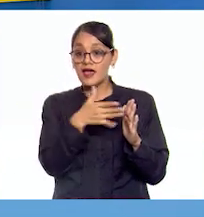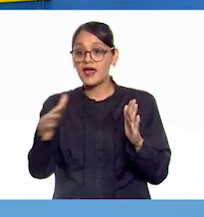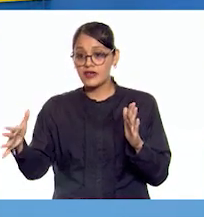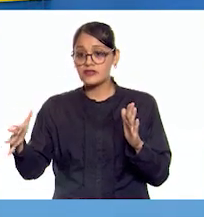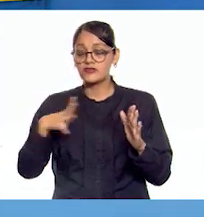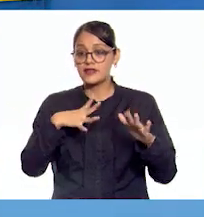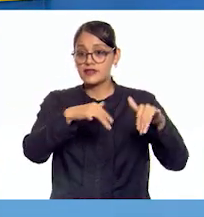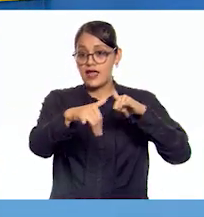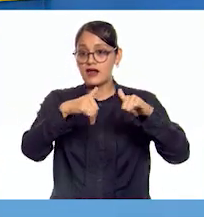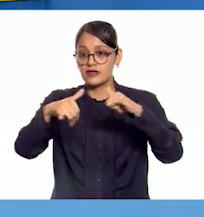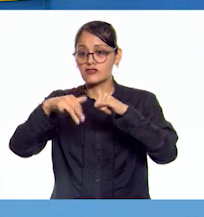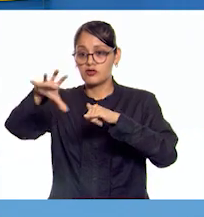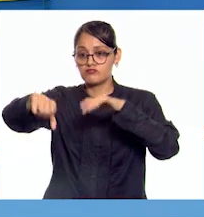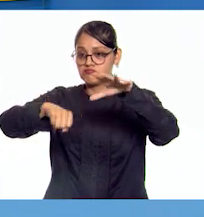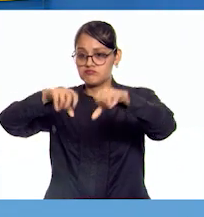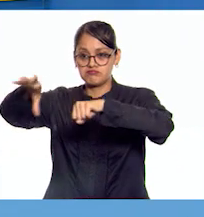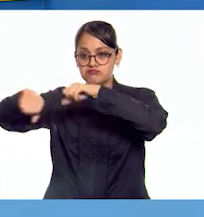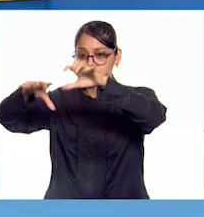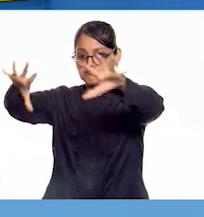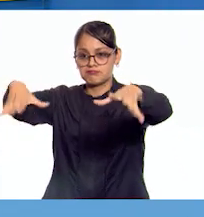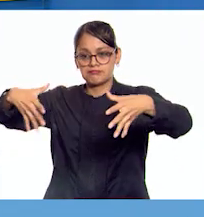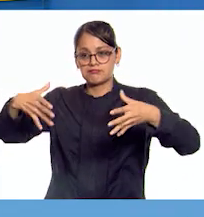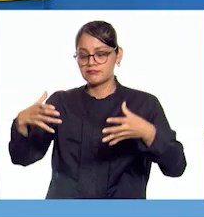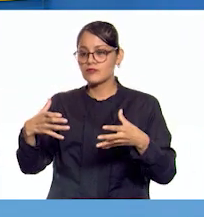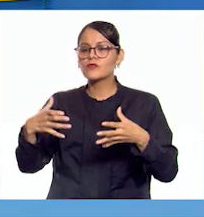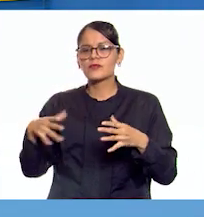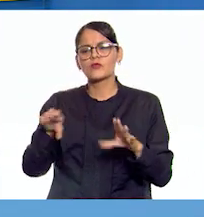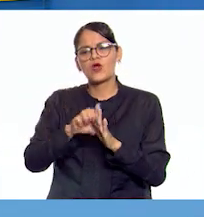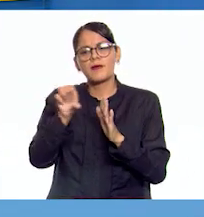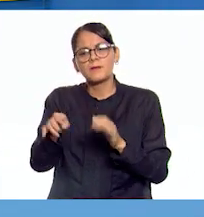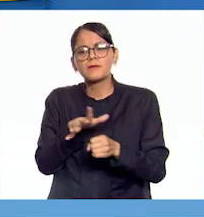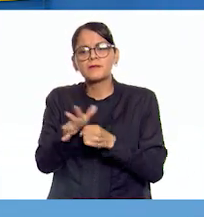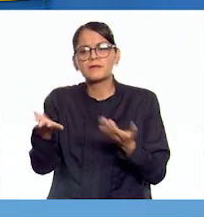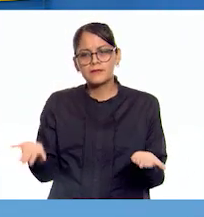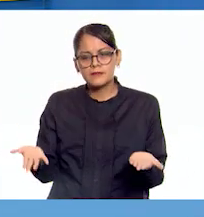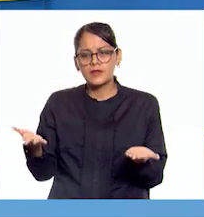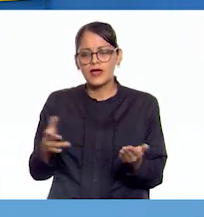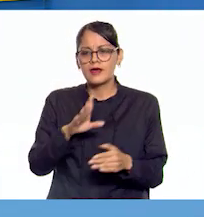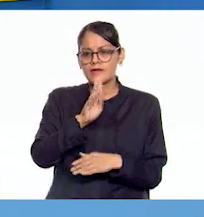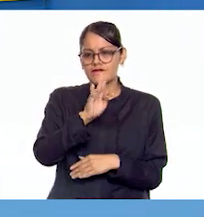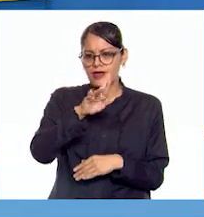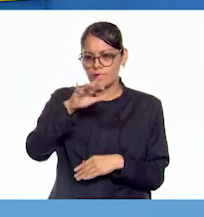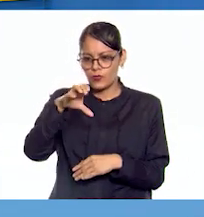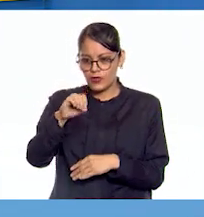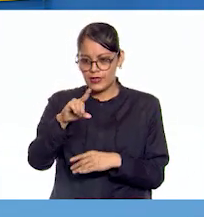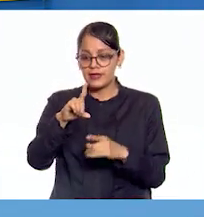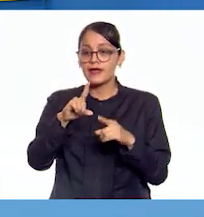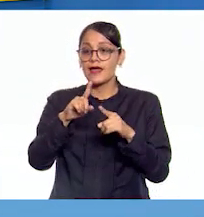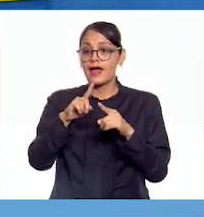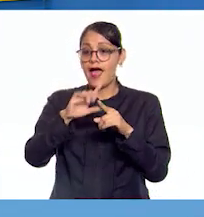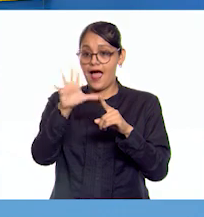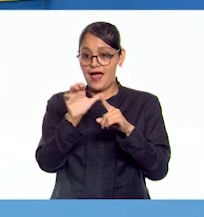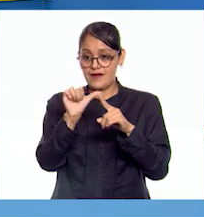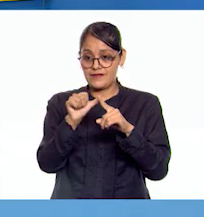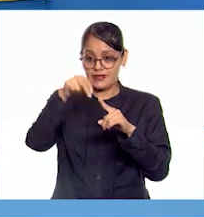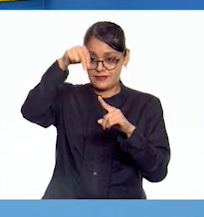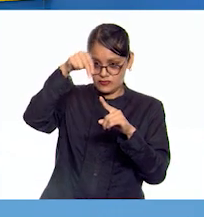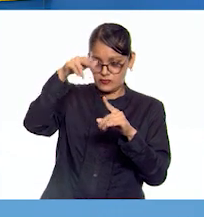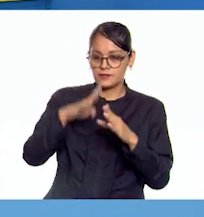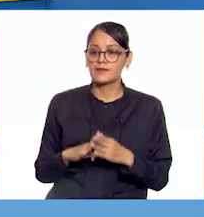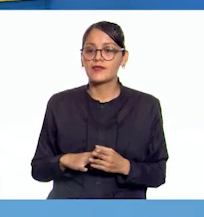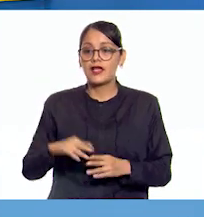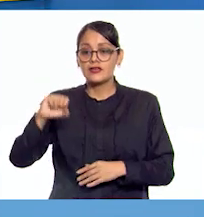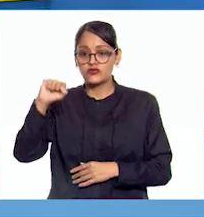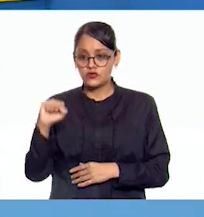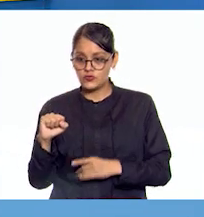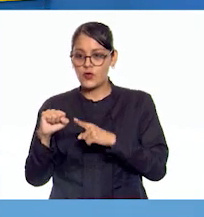de los territorios del antiguo imperio romano, como fueron Trípoli al norte de África, el sur de la